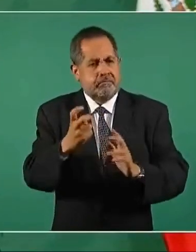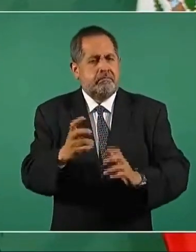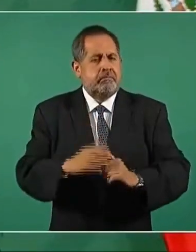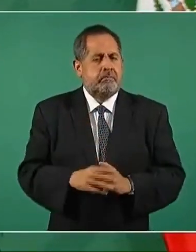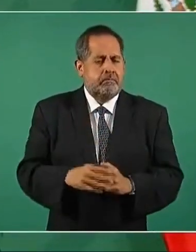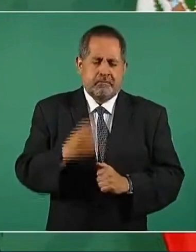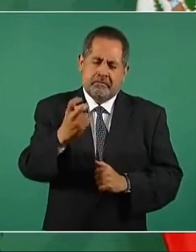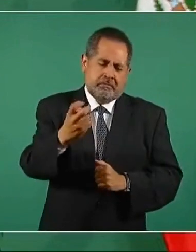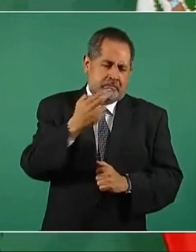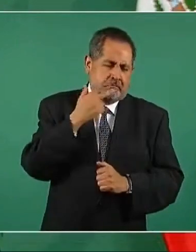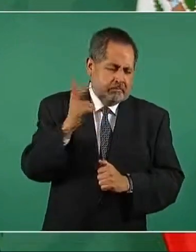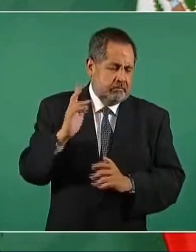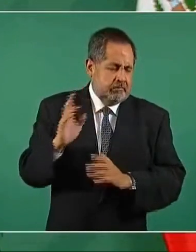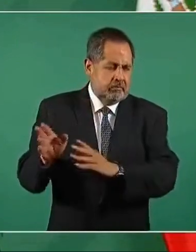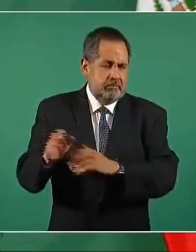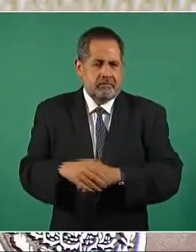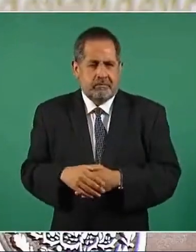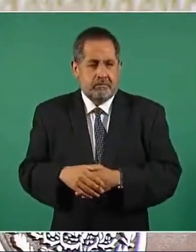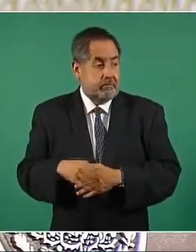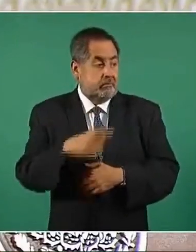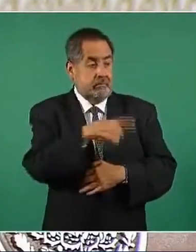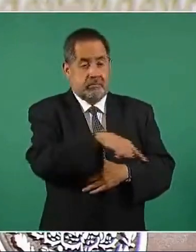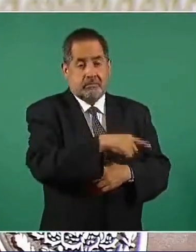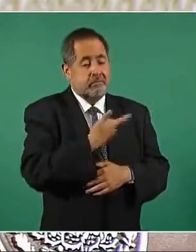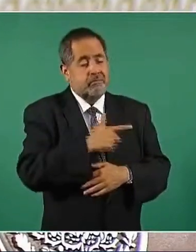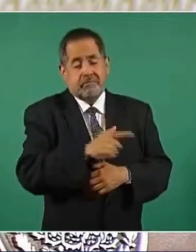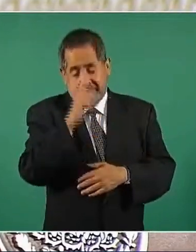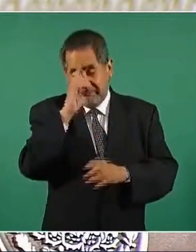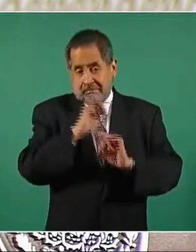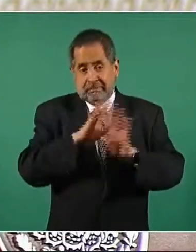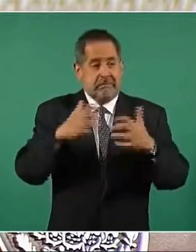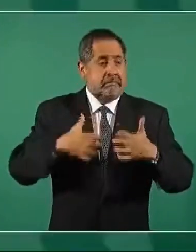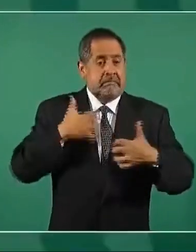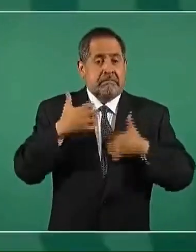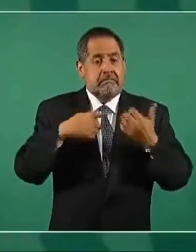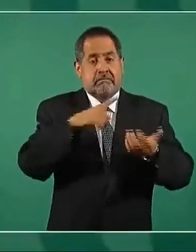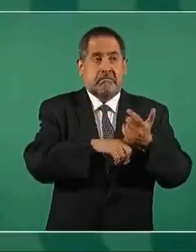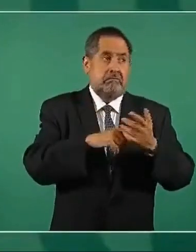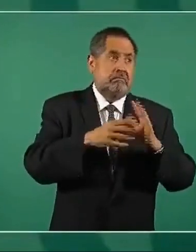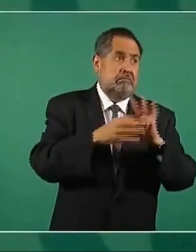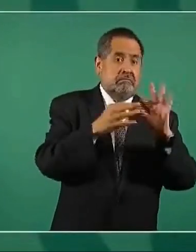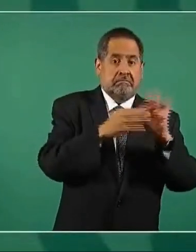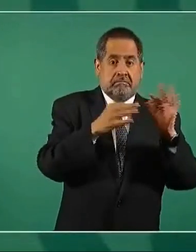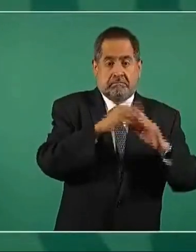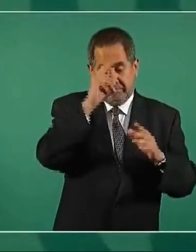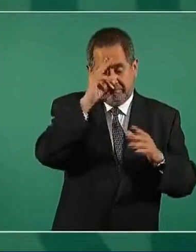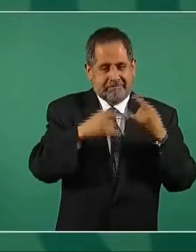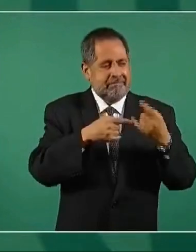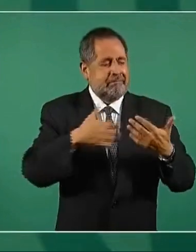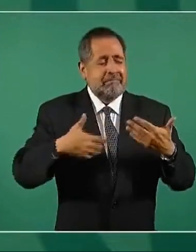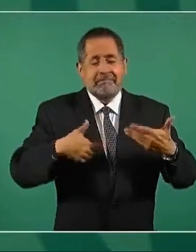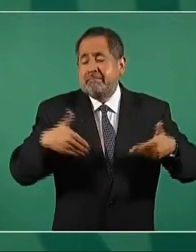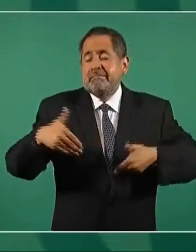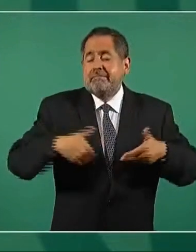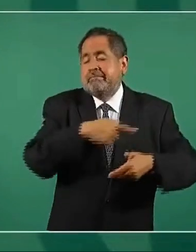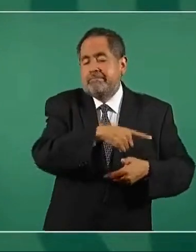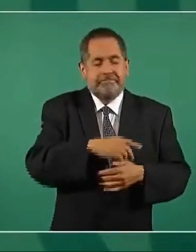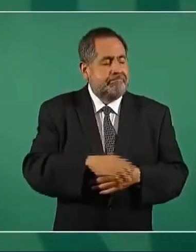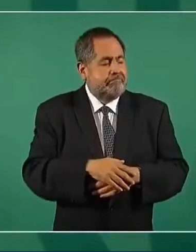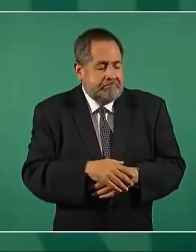Eso no les gusta. Bueno, a los intelectuales orgánicos les molesta muchísimo,